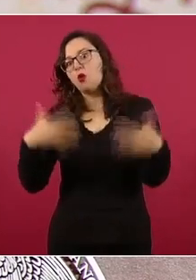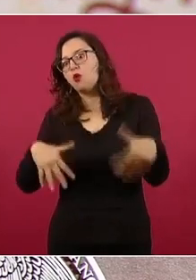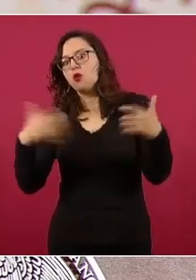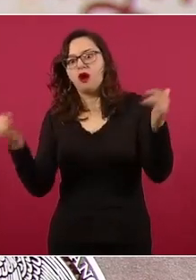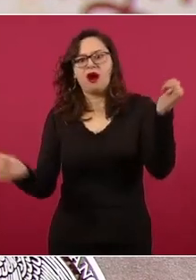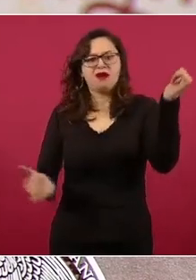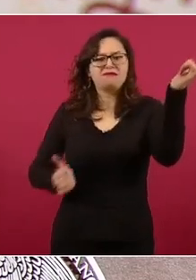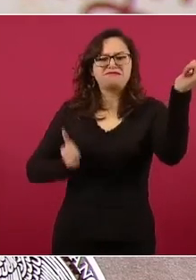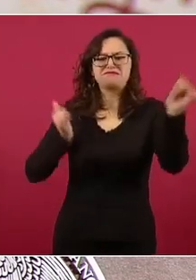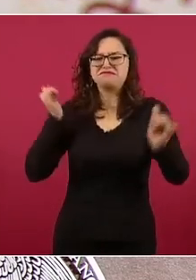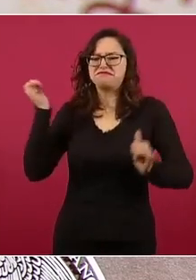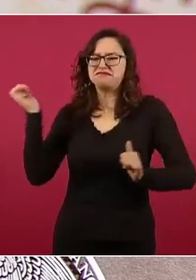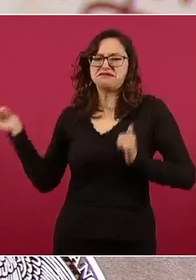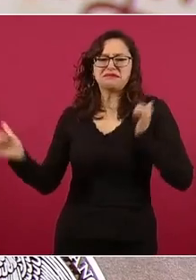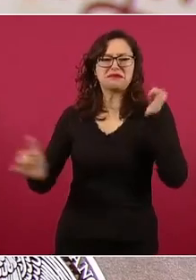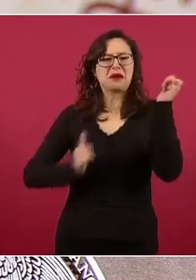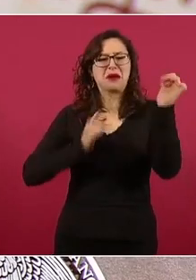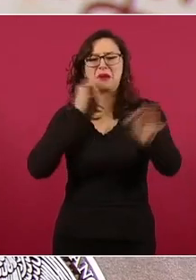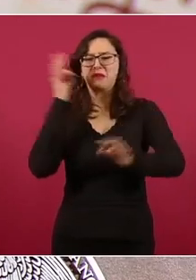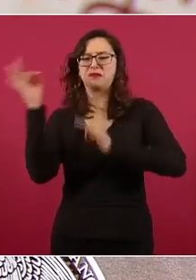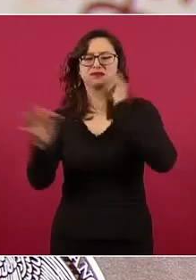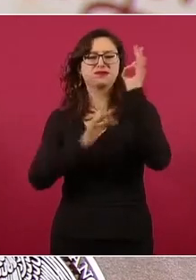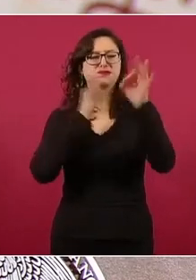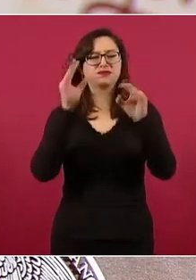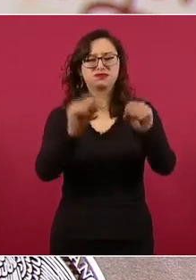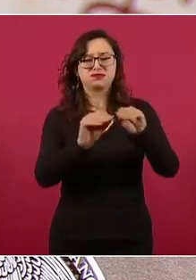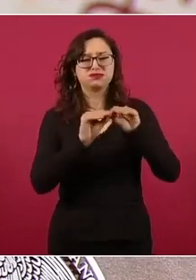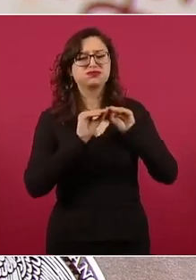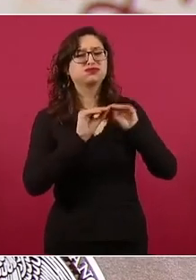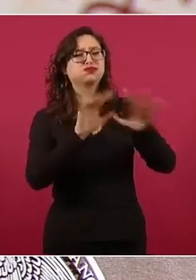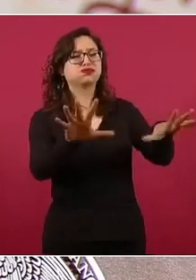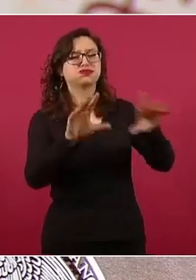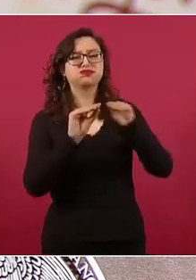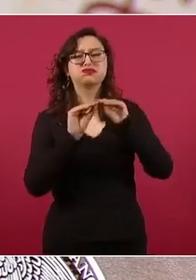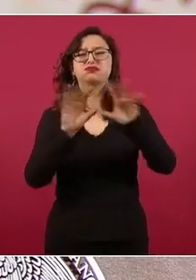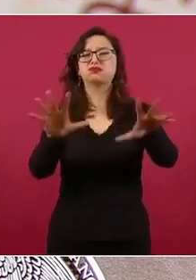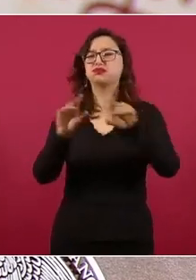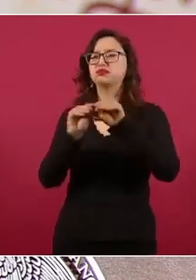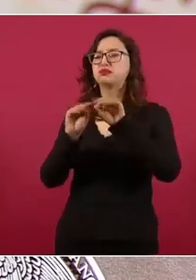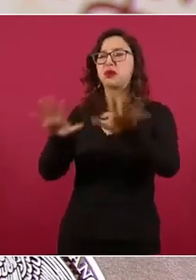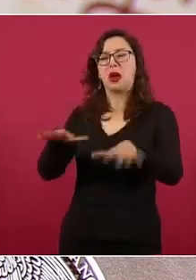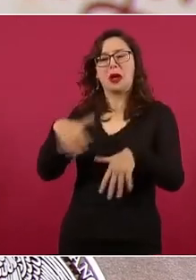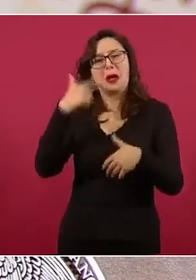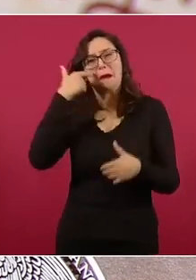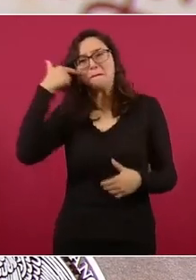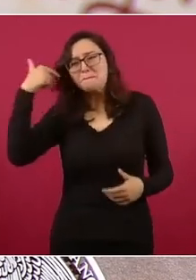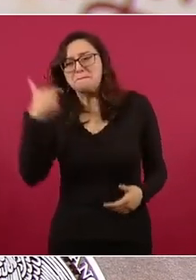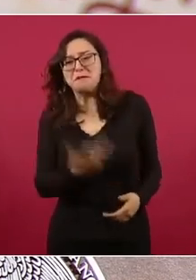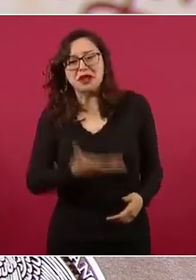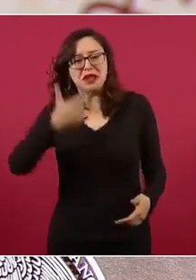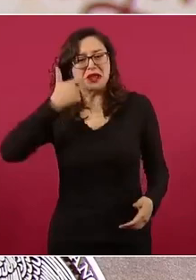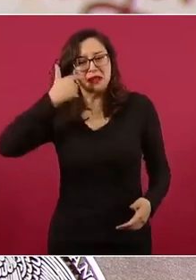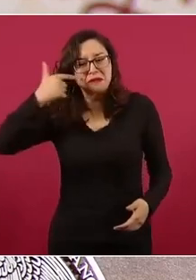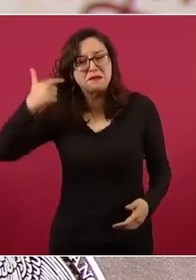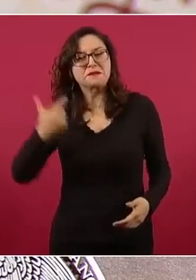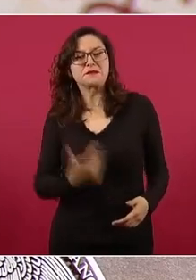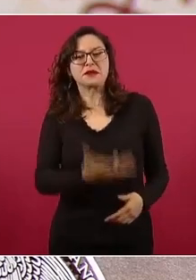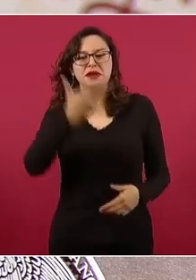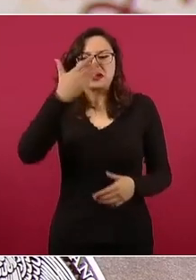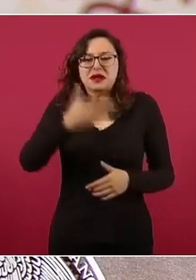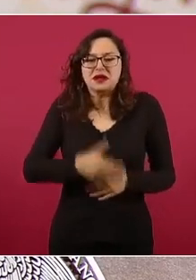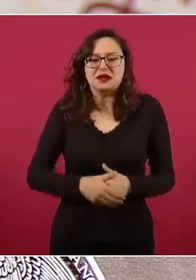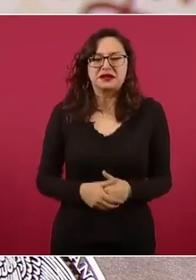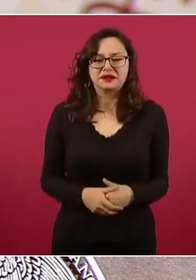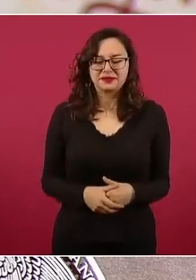comunicación al tema de un bache en una de las pistas del Aeropuerto Internacional de la Ciudad de México.